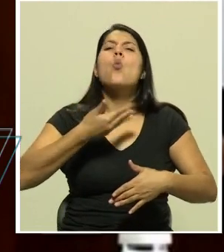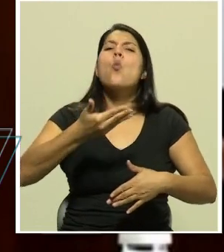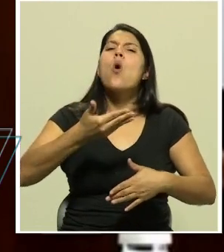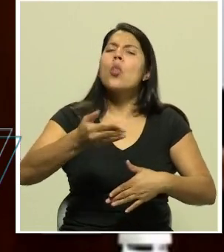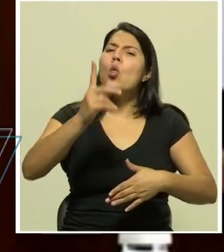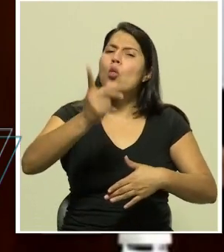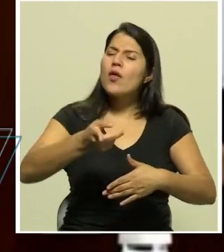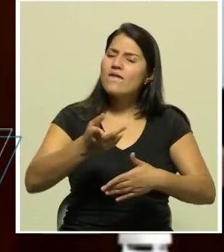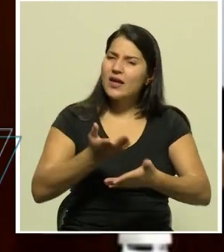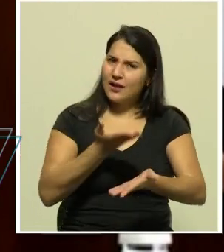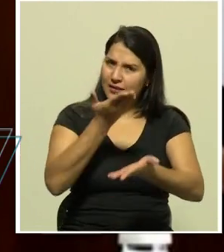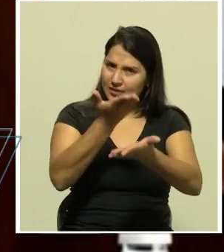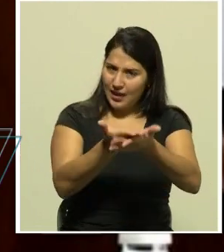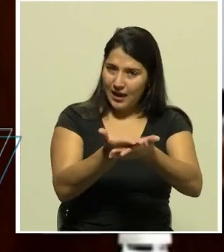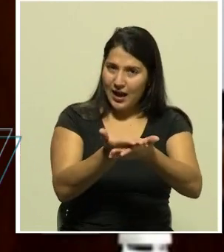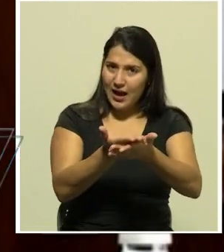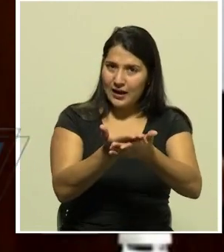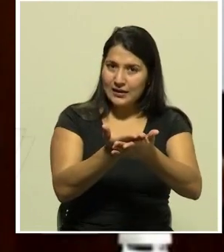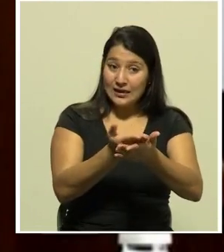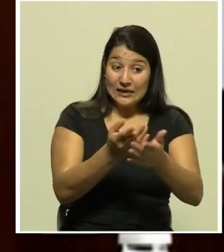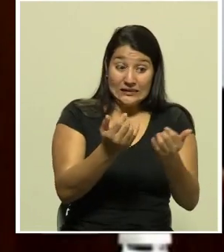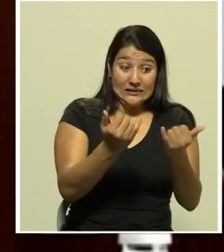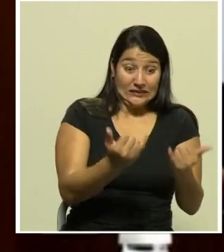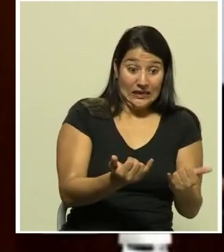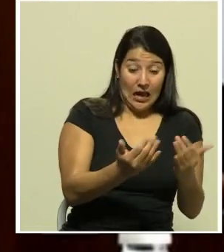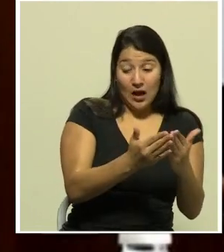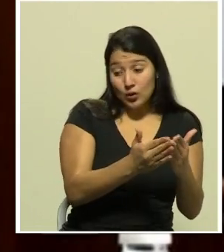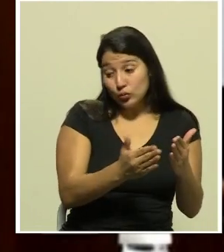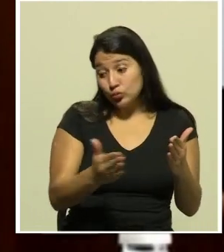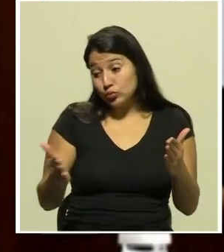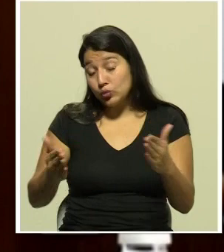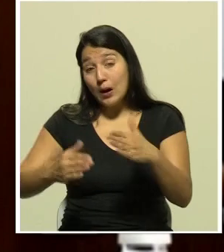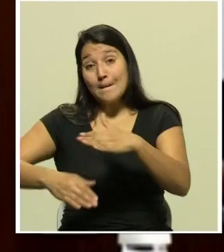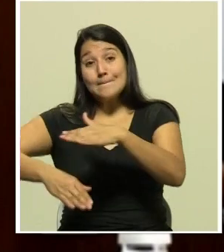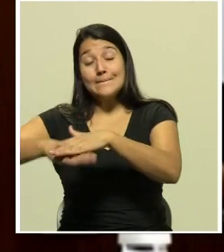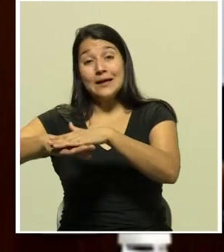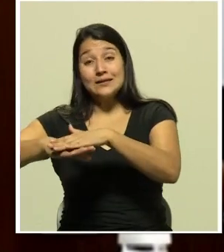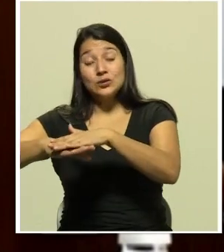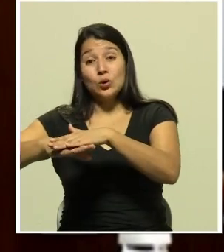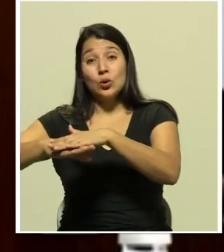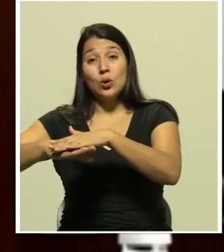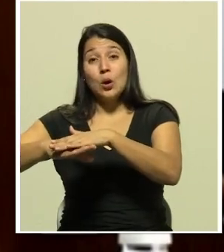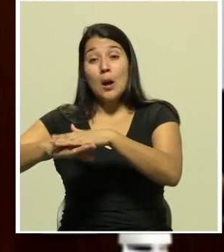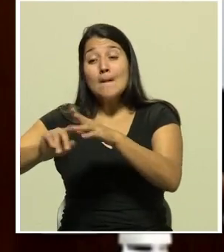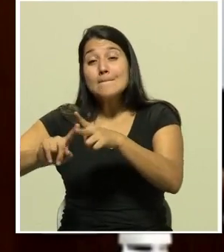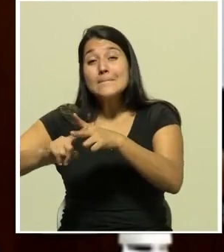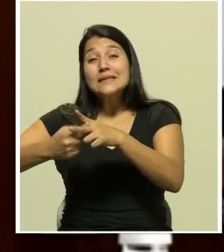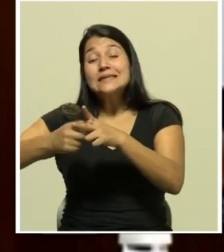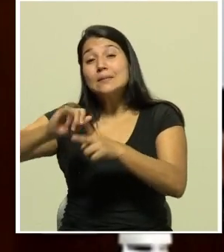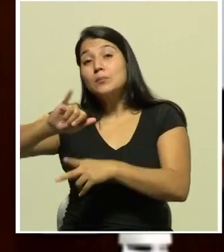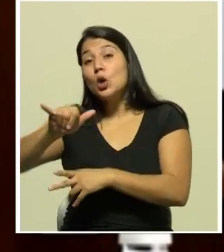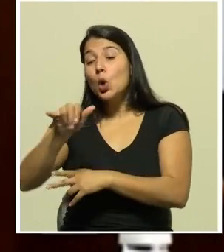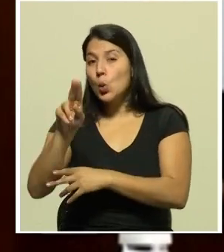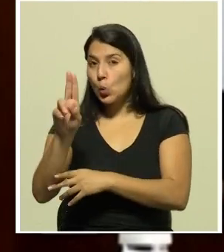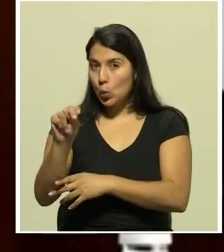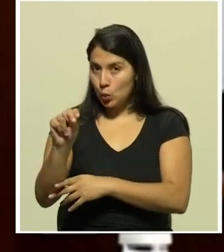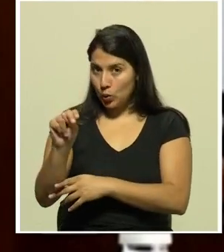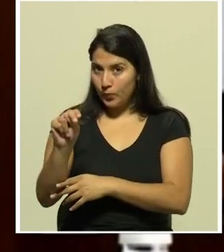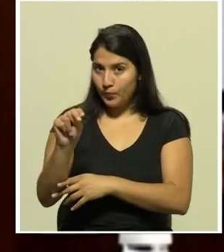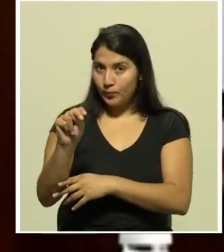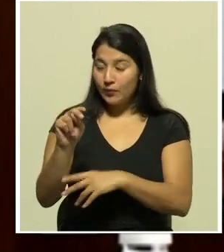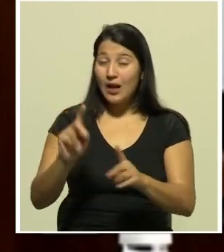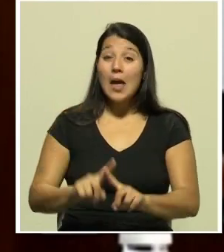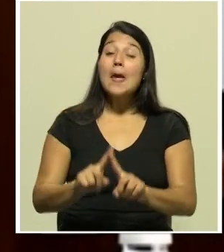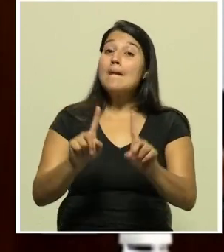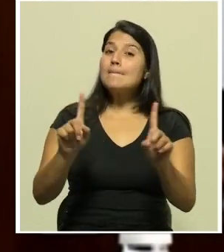básicamente desde lo inmediato hasta el hasta principio de junio pero